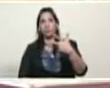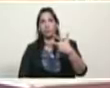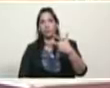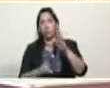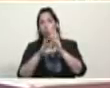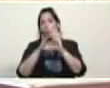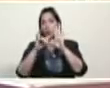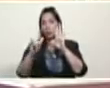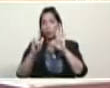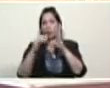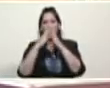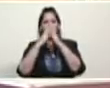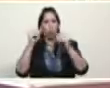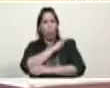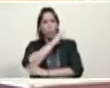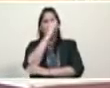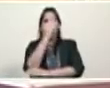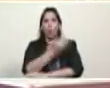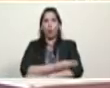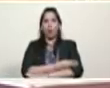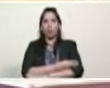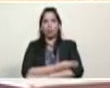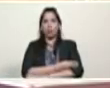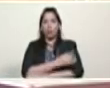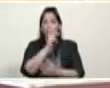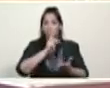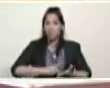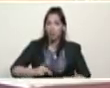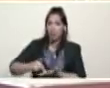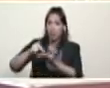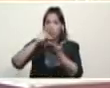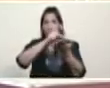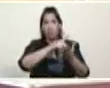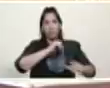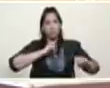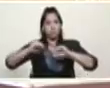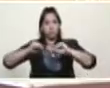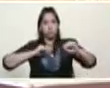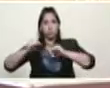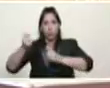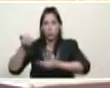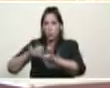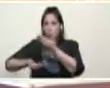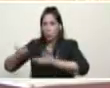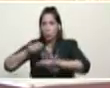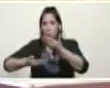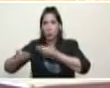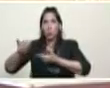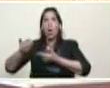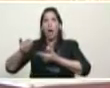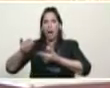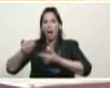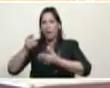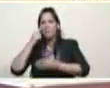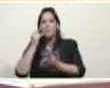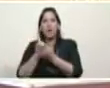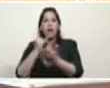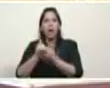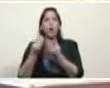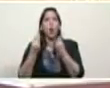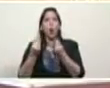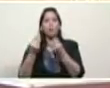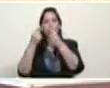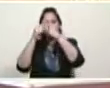constituyentes con todos los poderes, para que participen los mecanismos de negociación, fijación de precios acordados, y nos